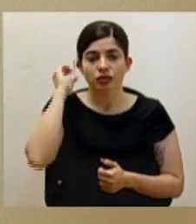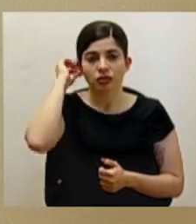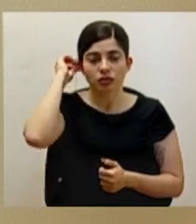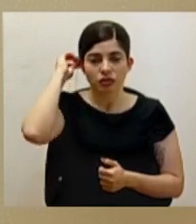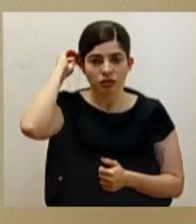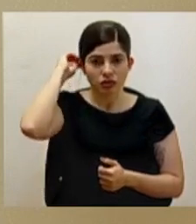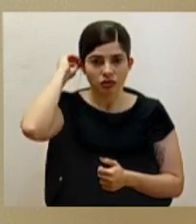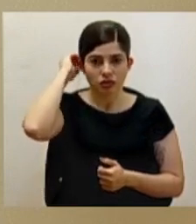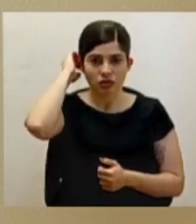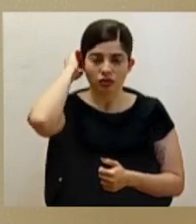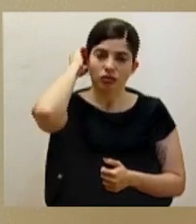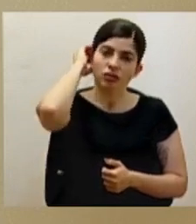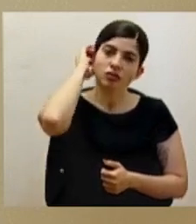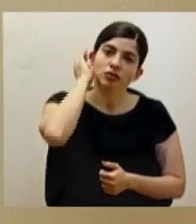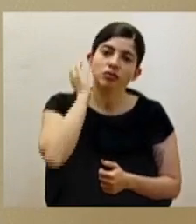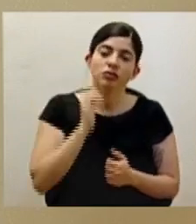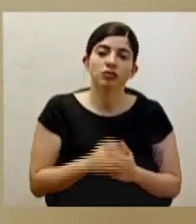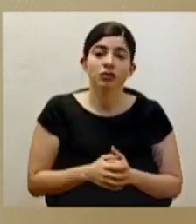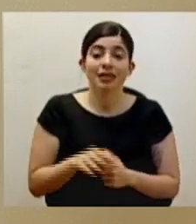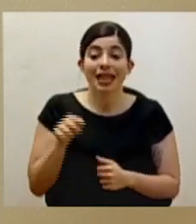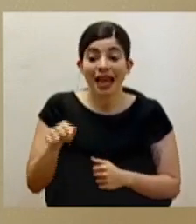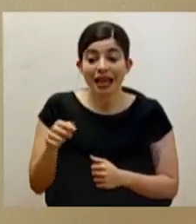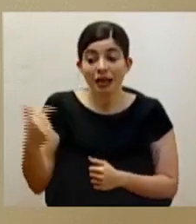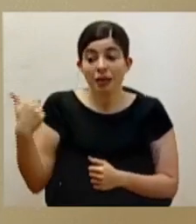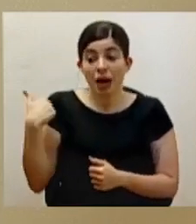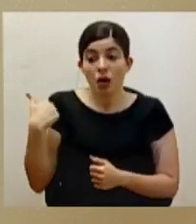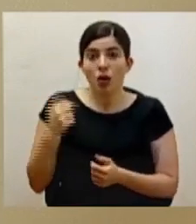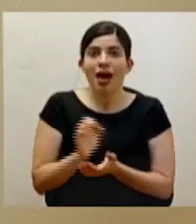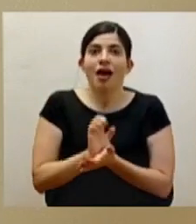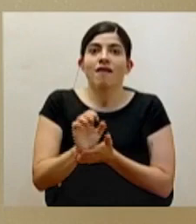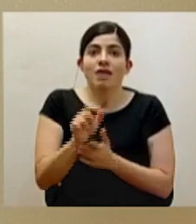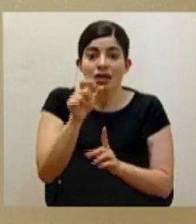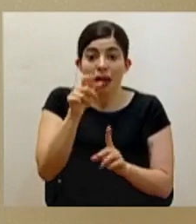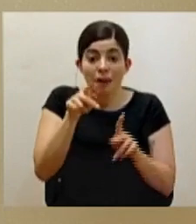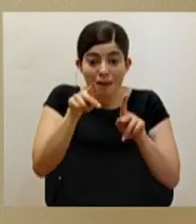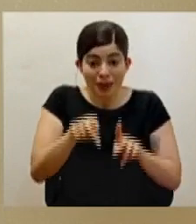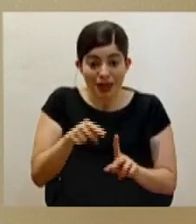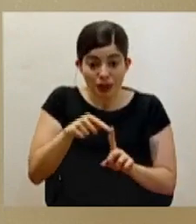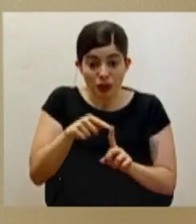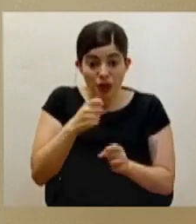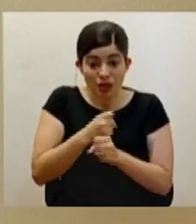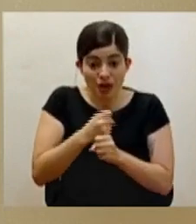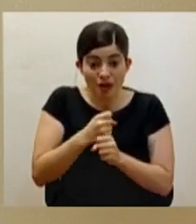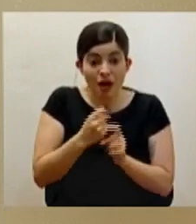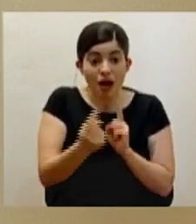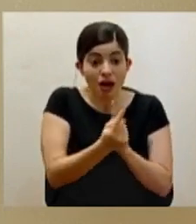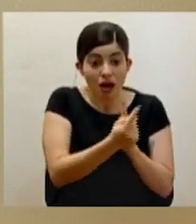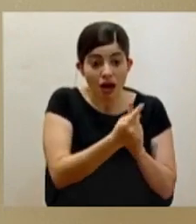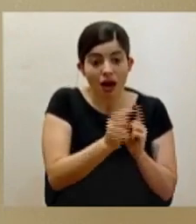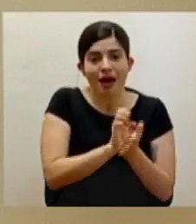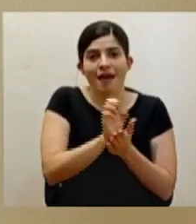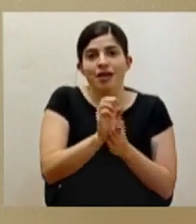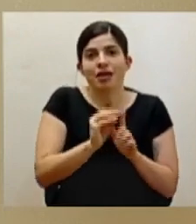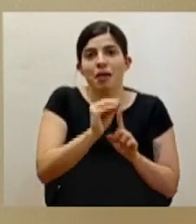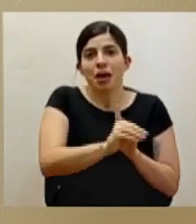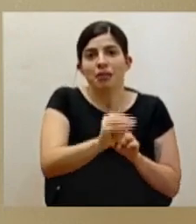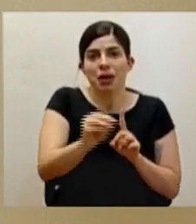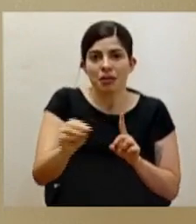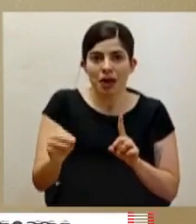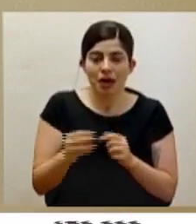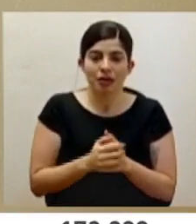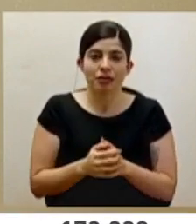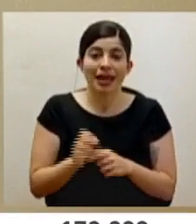Y justamente se evita que este personal sea una fuente de contagio para la sociedad como un todo. Es un deber